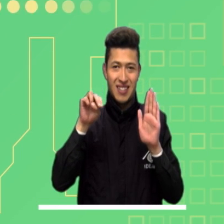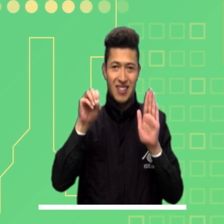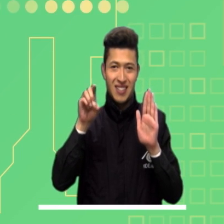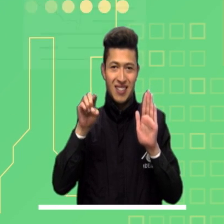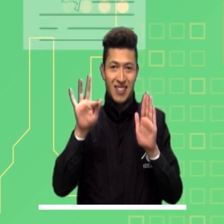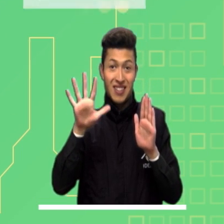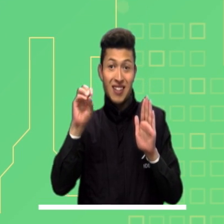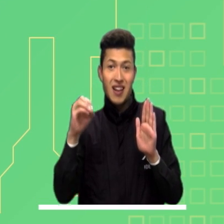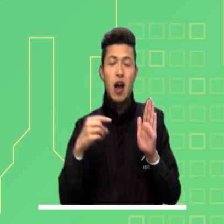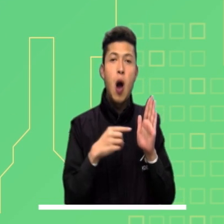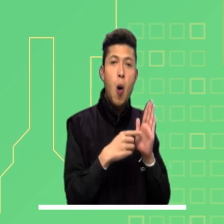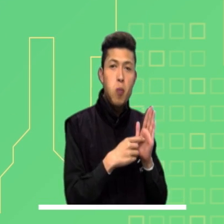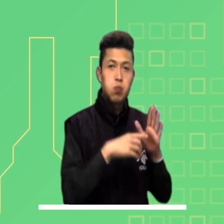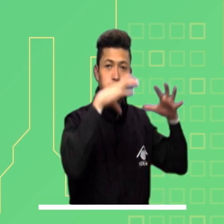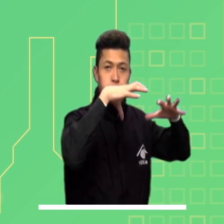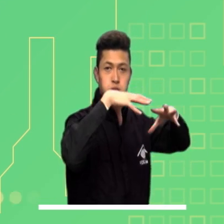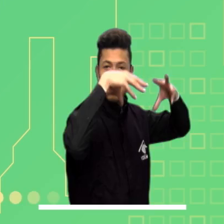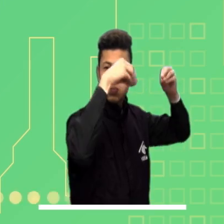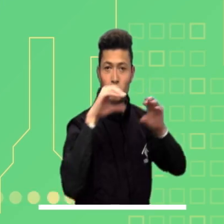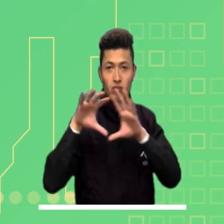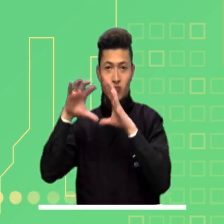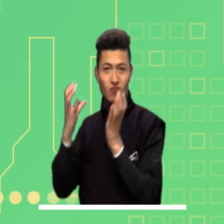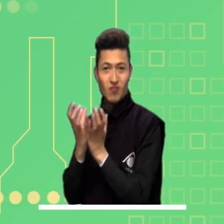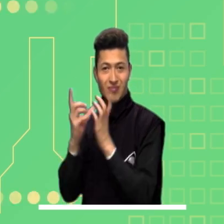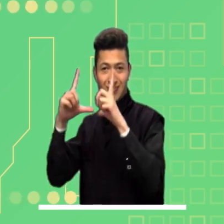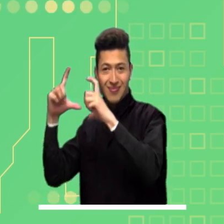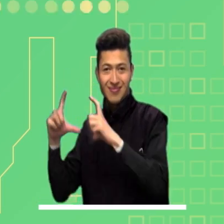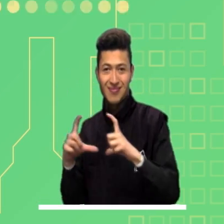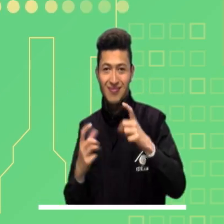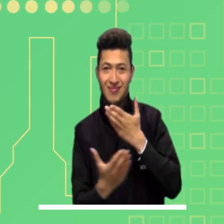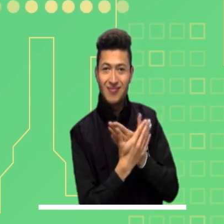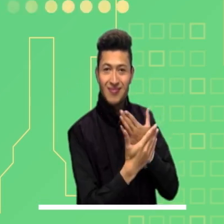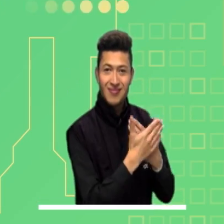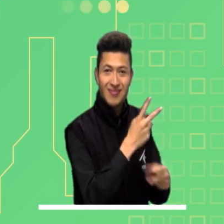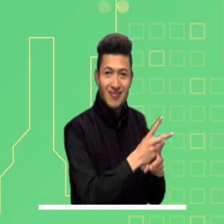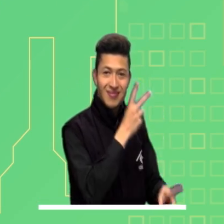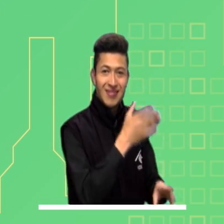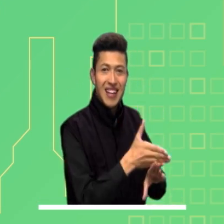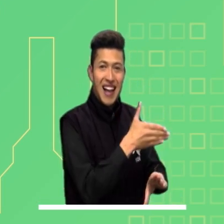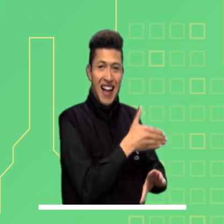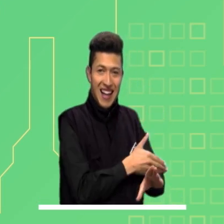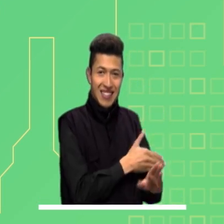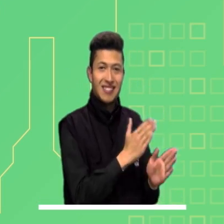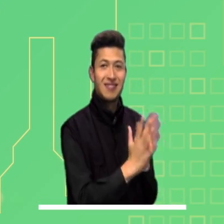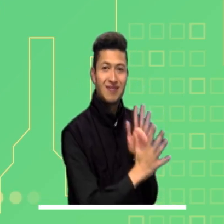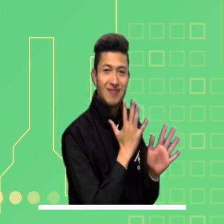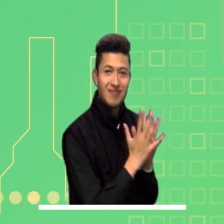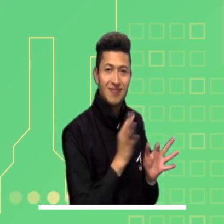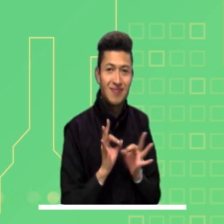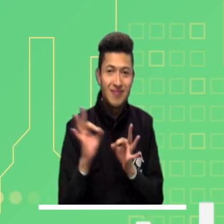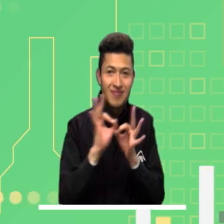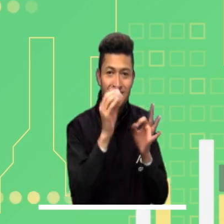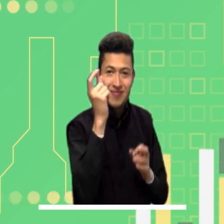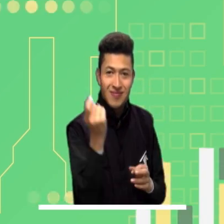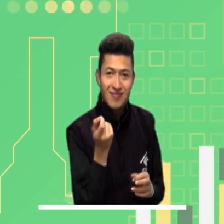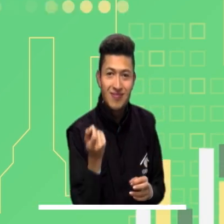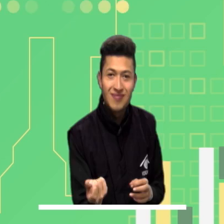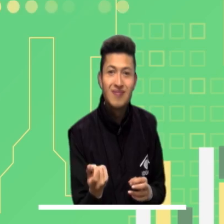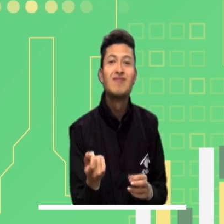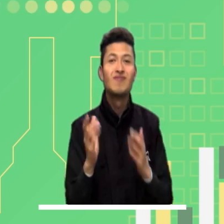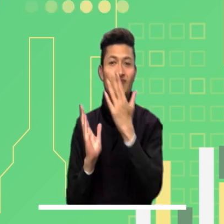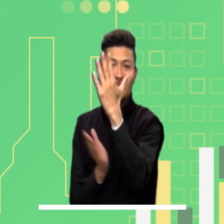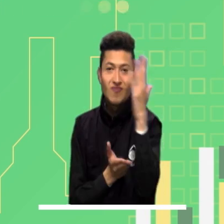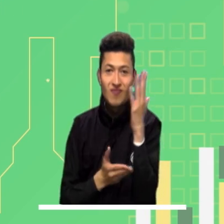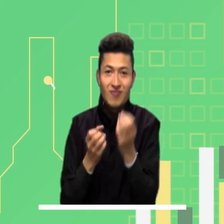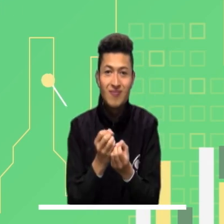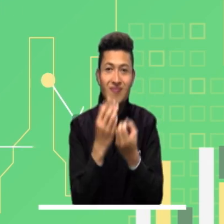Pronóstico. Consulte los pronósticos del estado del tiempo, las imágenes satelitales y conozca las principales alertas tempranas.